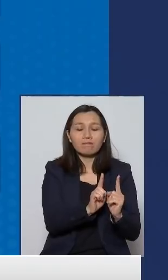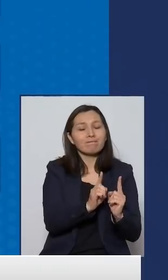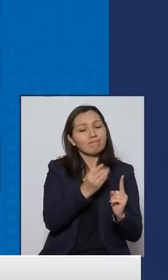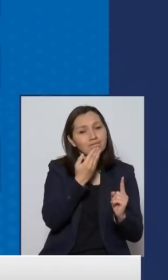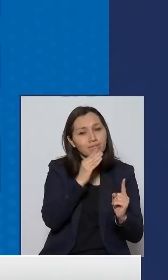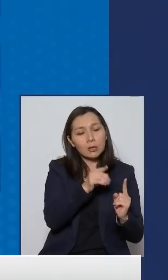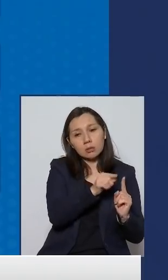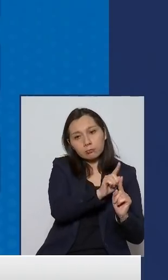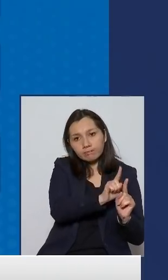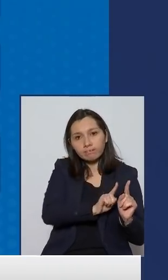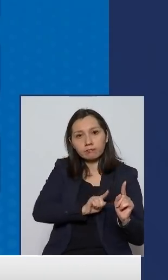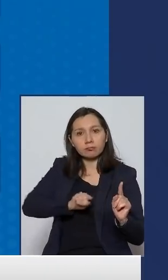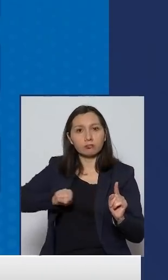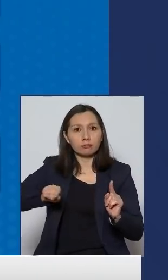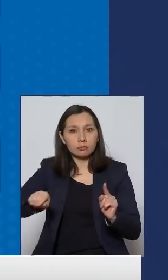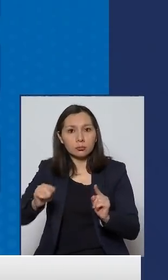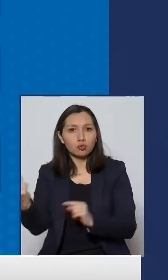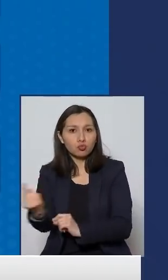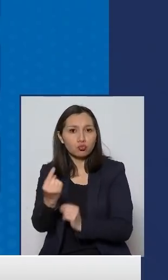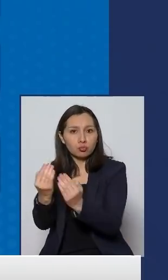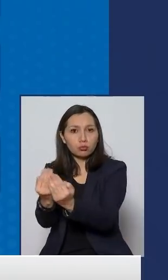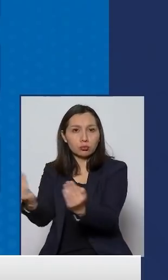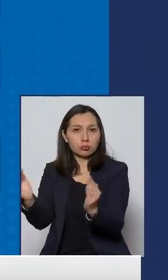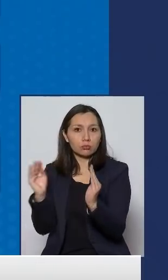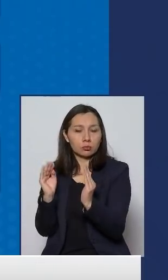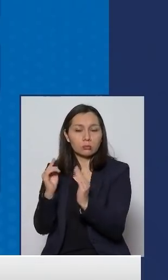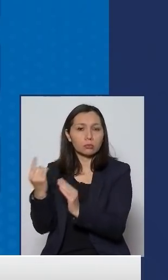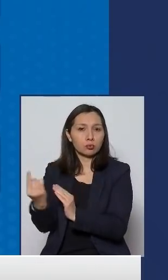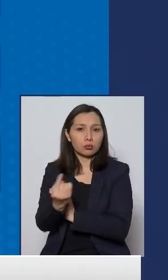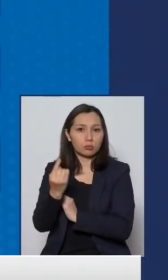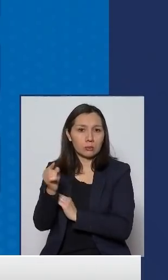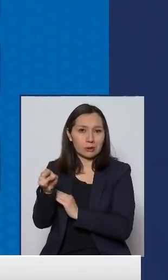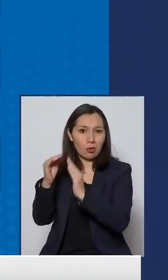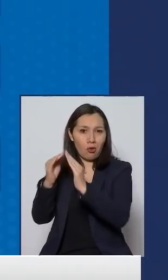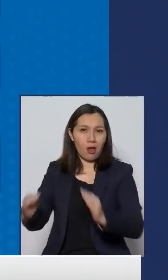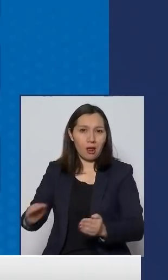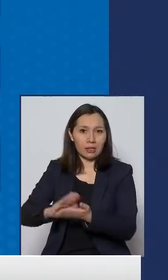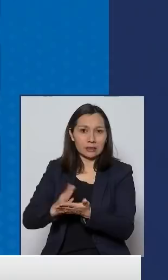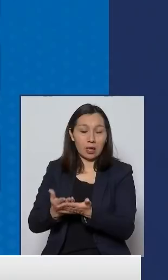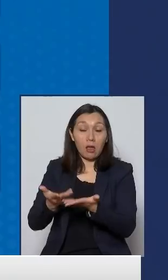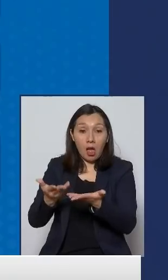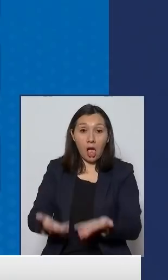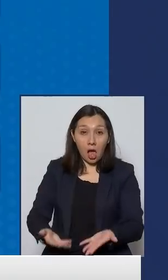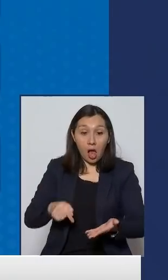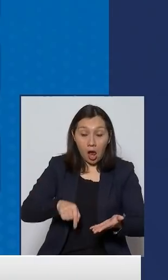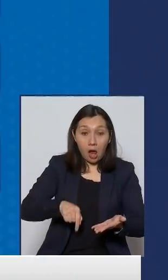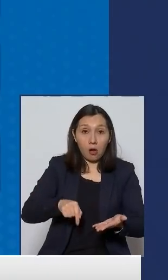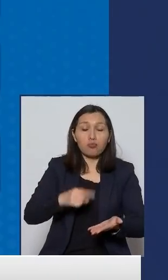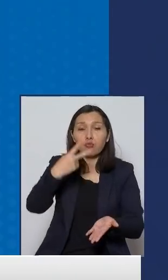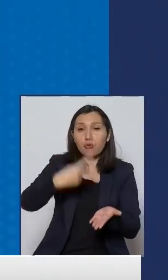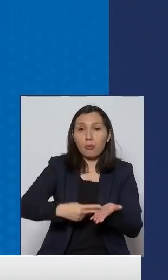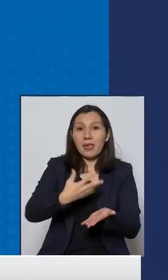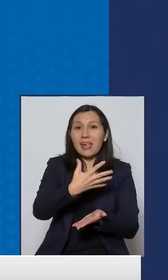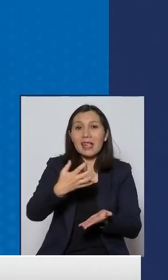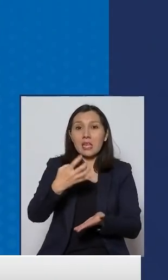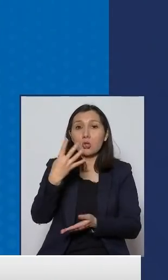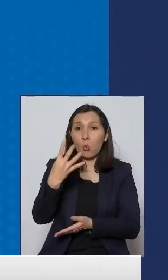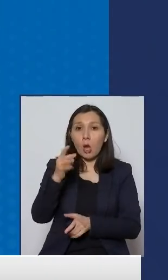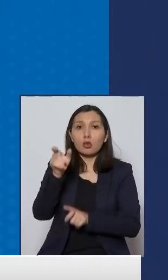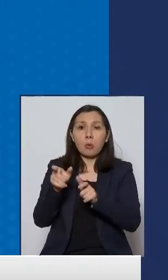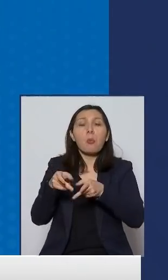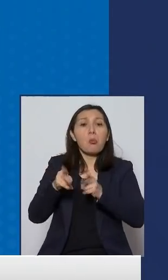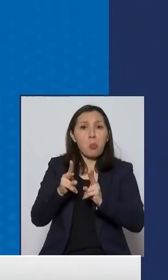que cumplir este periodo de aislamiento en una de estas residencias. Hoy día tenemos 2.504 cupos,